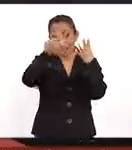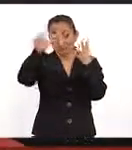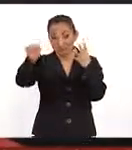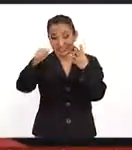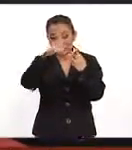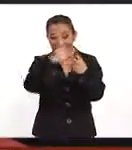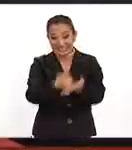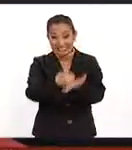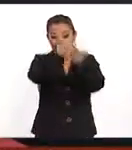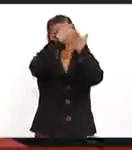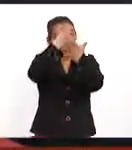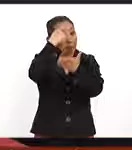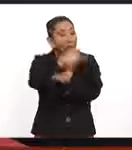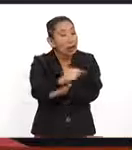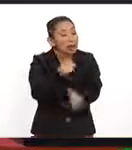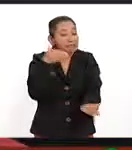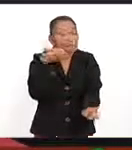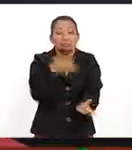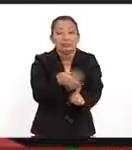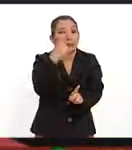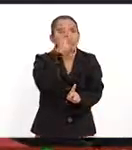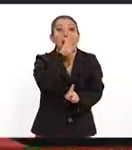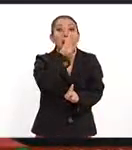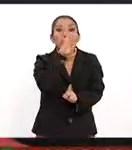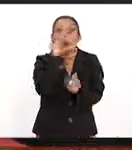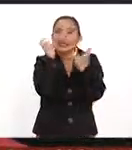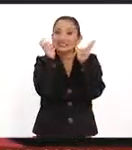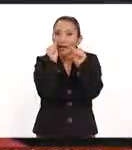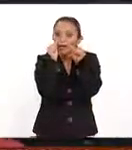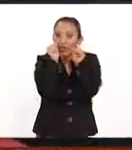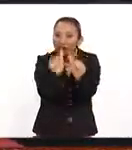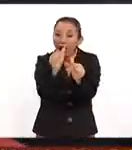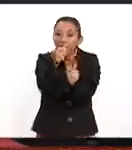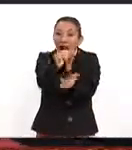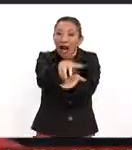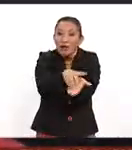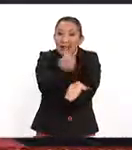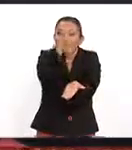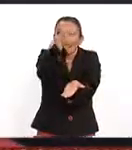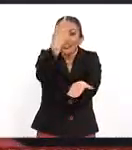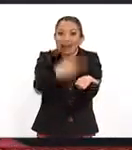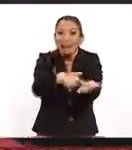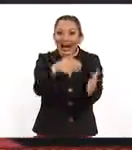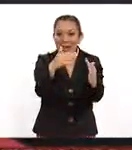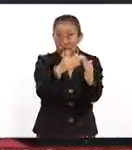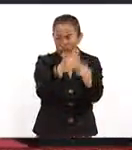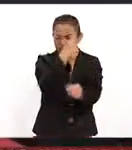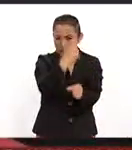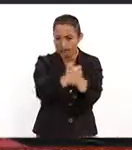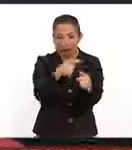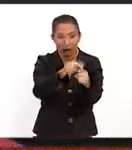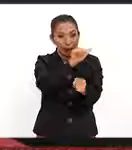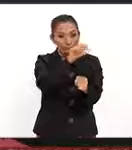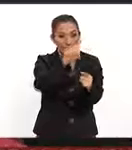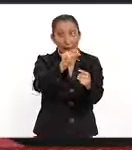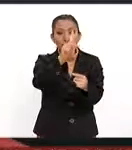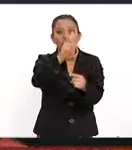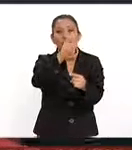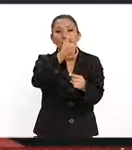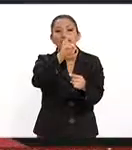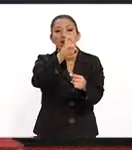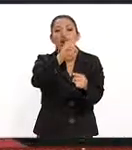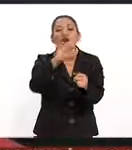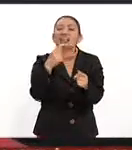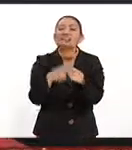herramientas que te van a ayudar específicamente, Mamá Escucha, a ahorrar dinero en casa. La primera es una buenísima, de Profecu y se